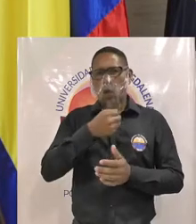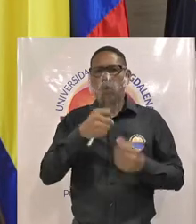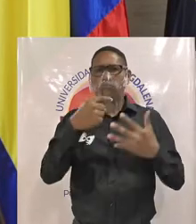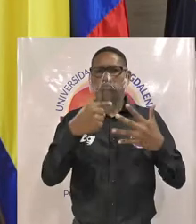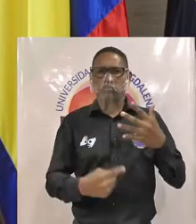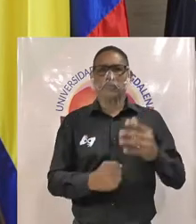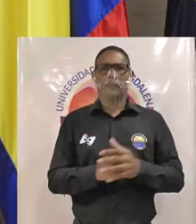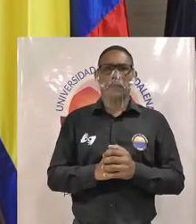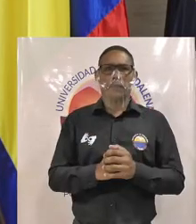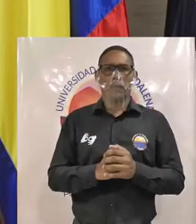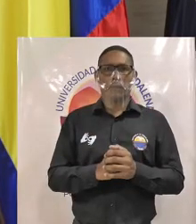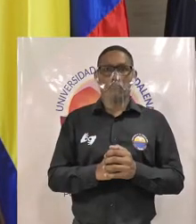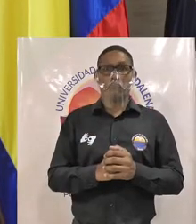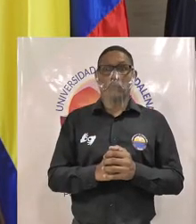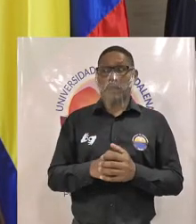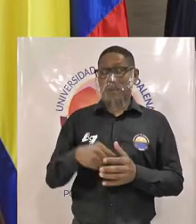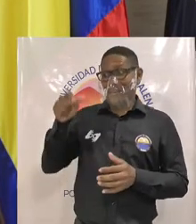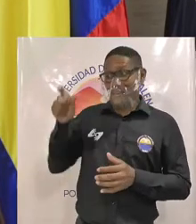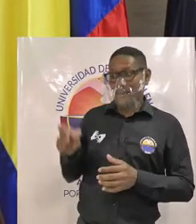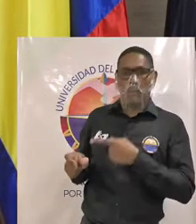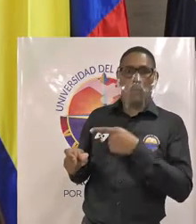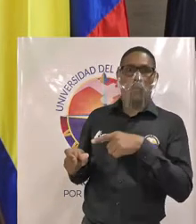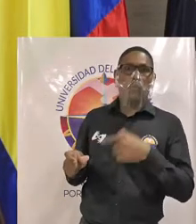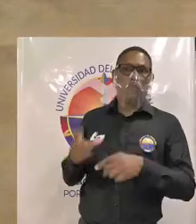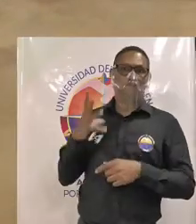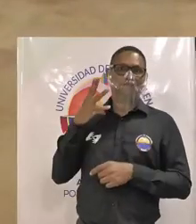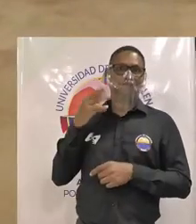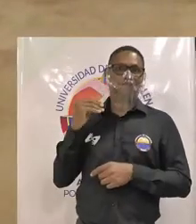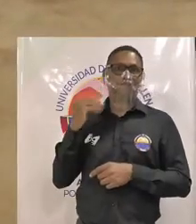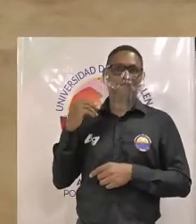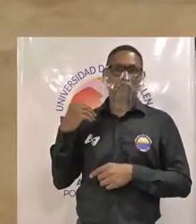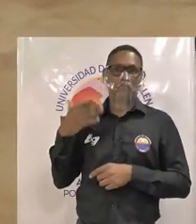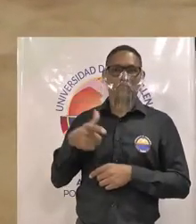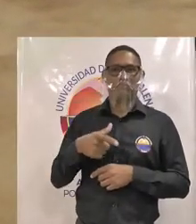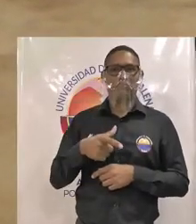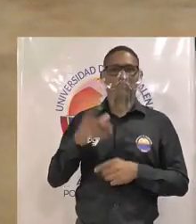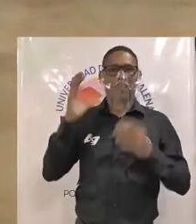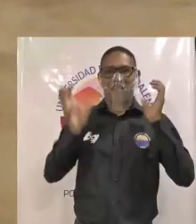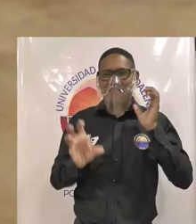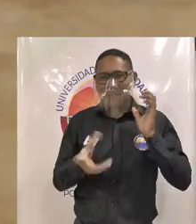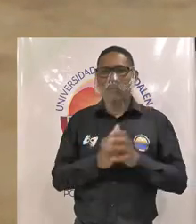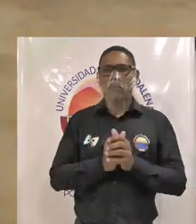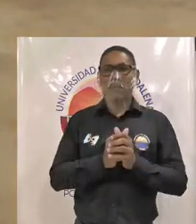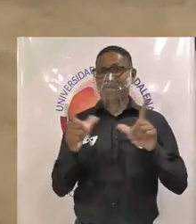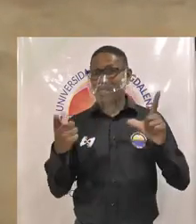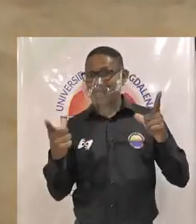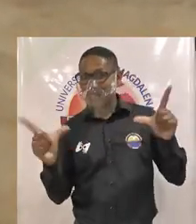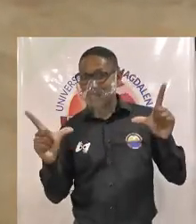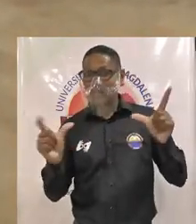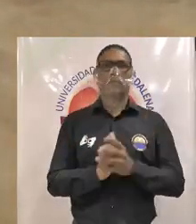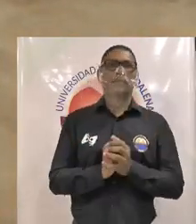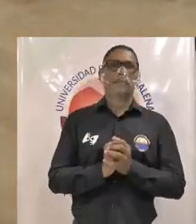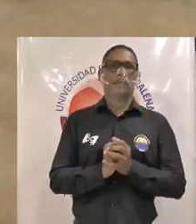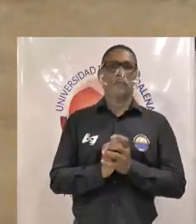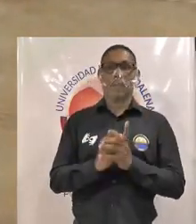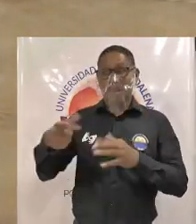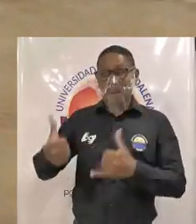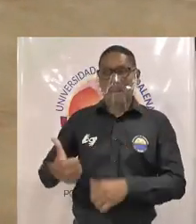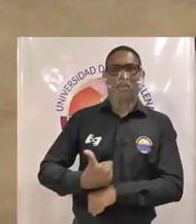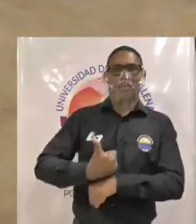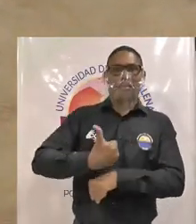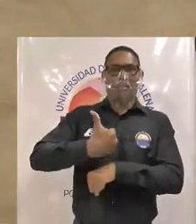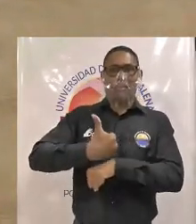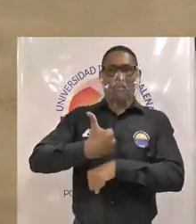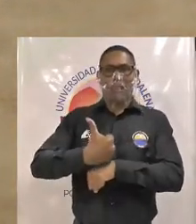Punto Co todo lo anterior hace parte de su amplia experiencia en la radio informativa y la televisión además es director de